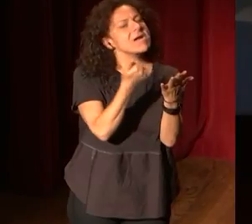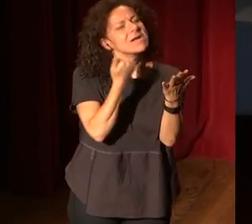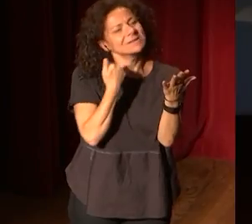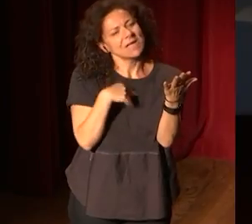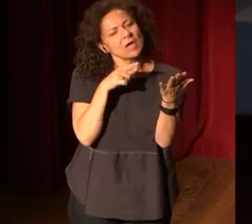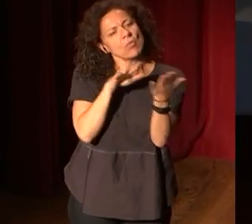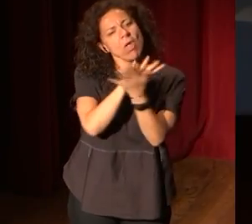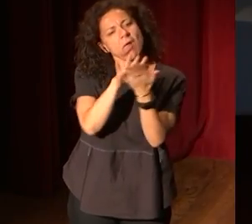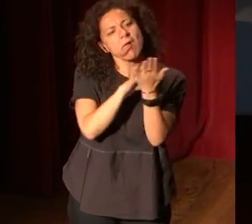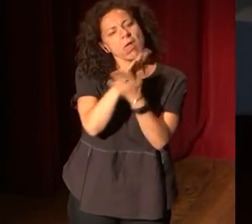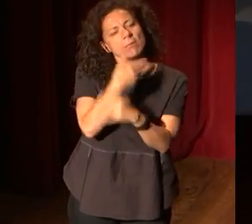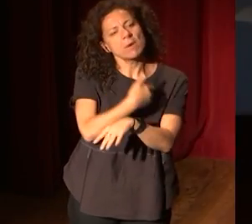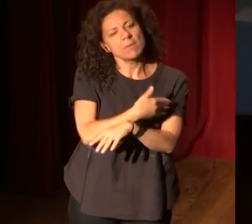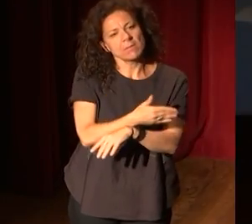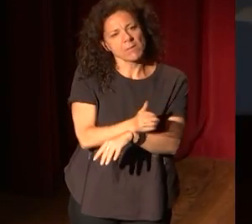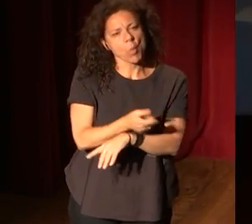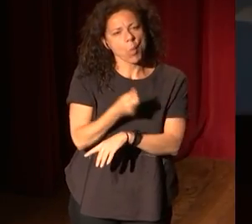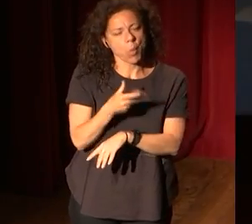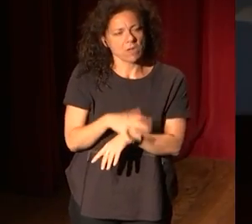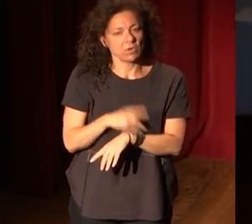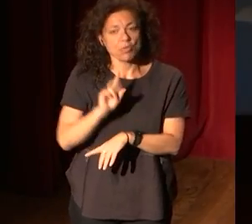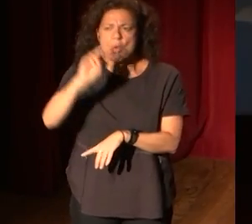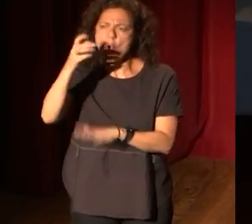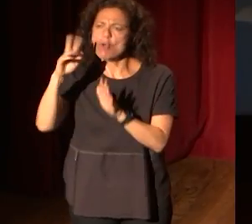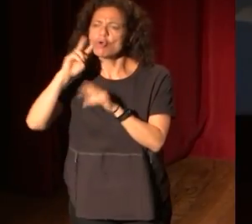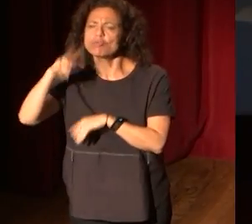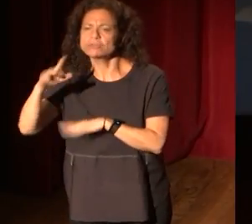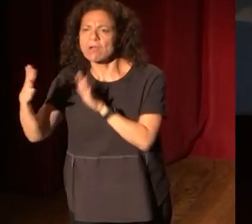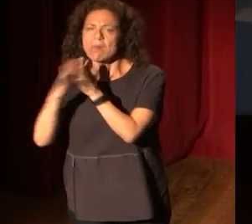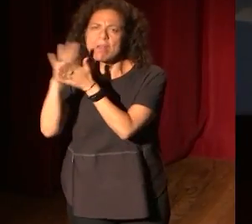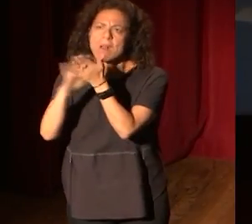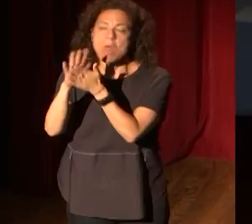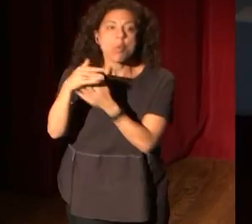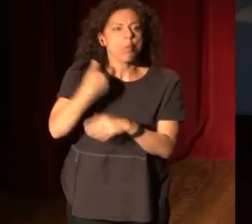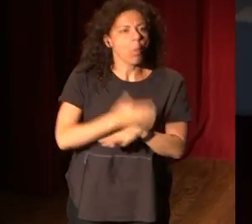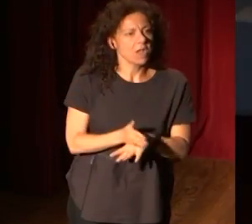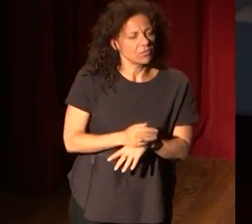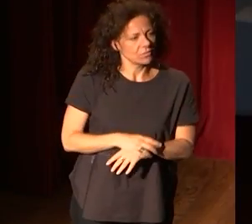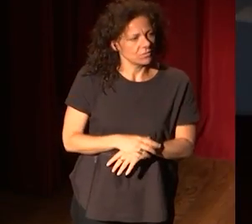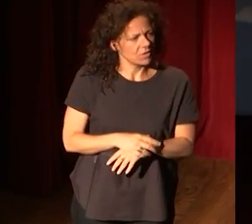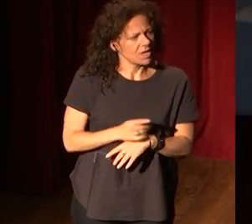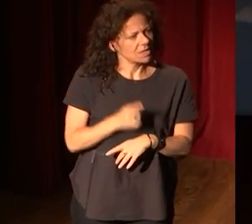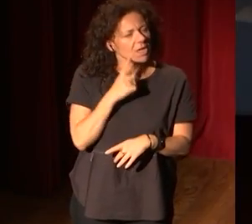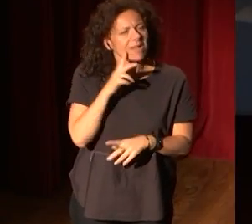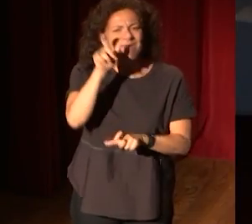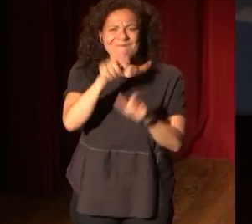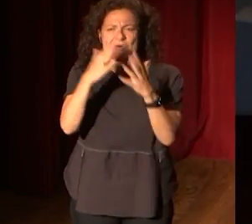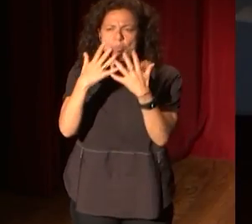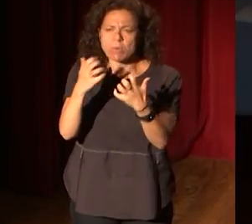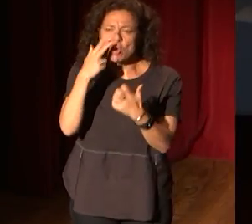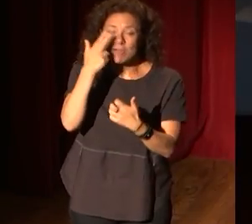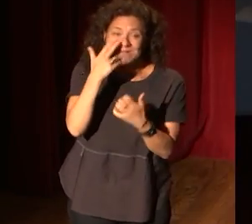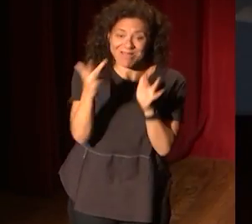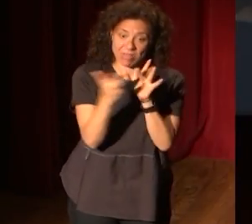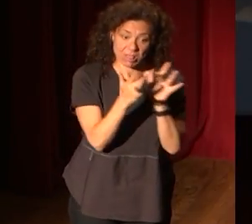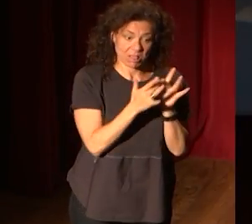inviertes en hablar y de qué vas a hablar con otro museo o con tu público y cuánto cuánto está tu público interesado en hablar contigo y